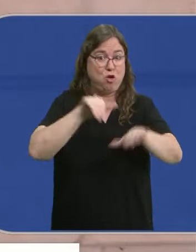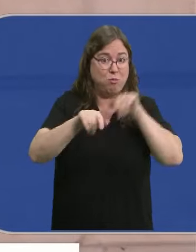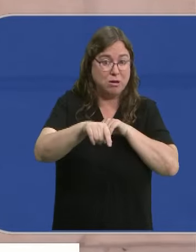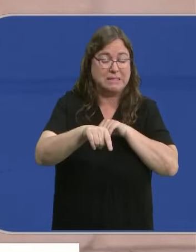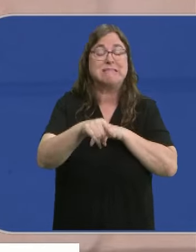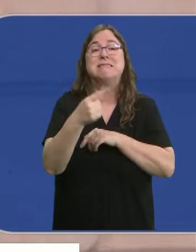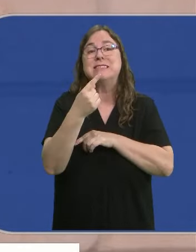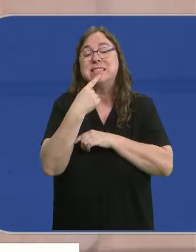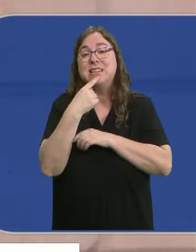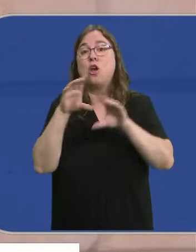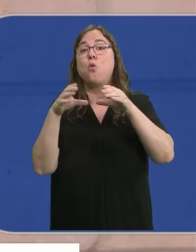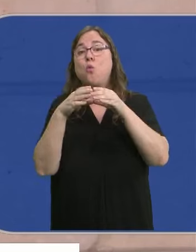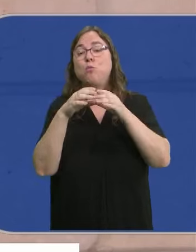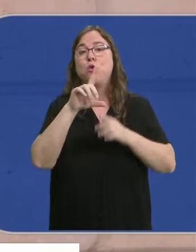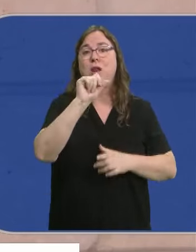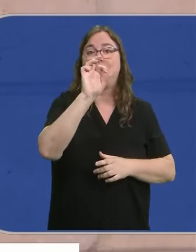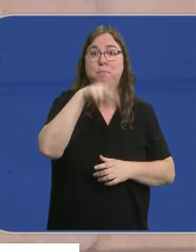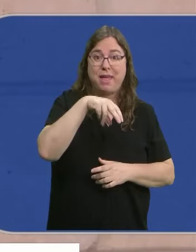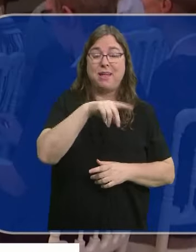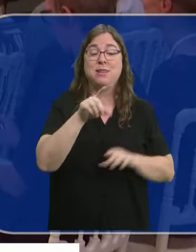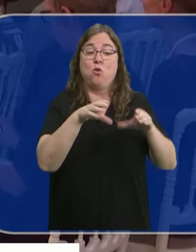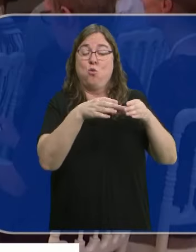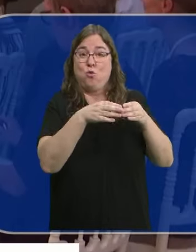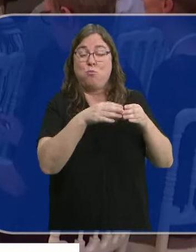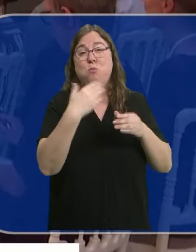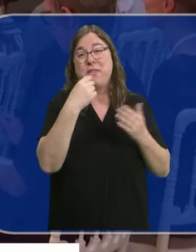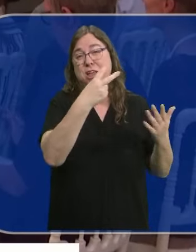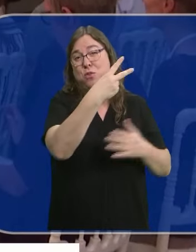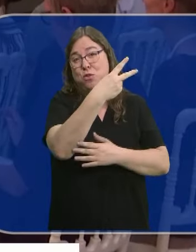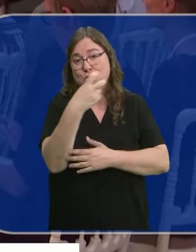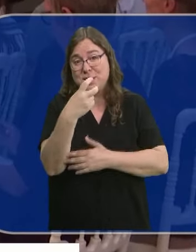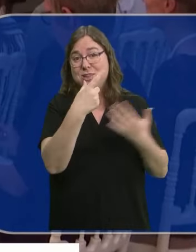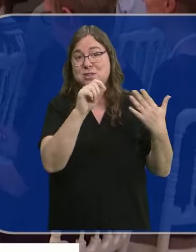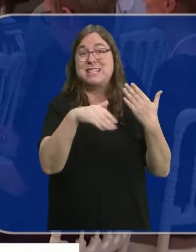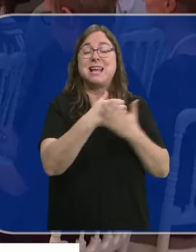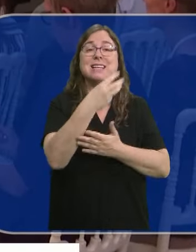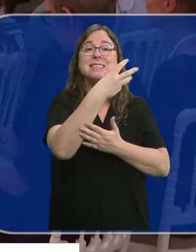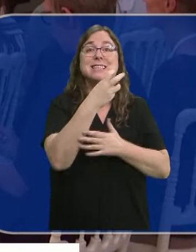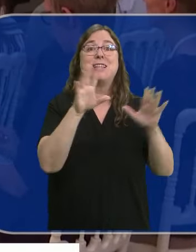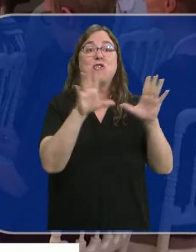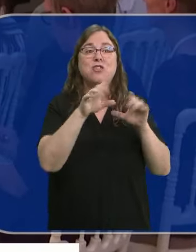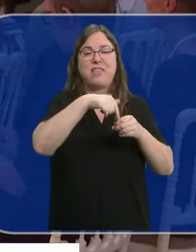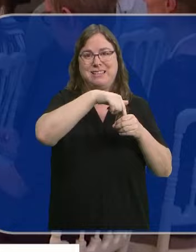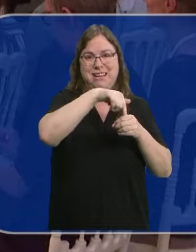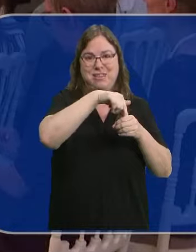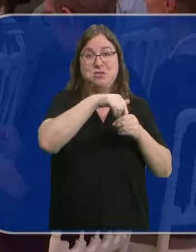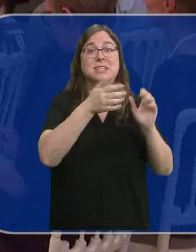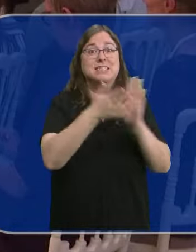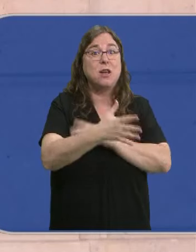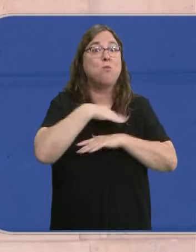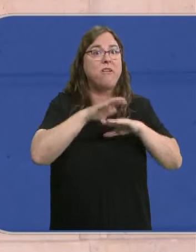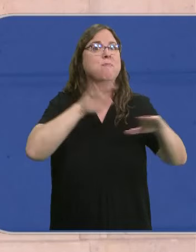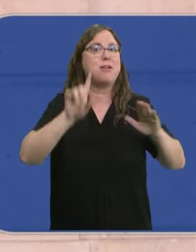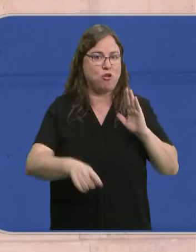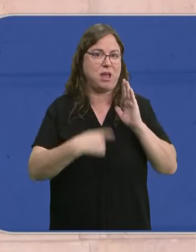apunta que el grupo que lideran Marine Le Pen y Jordán Bardella podría lograr entre 260 y 310 escaños, lo que implicaría una posible